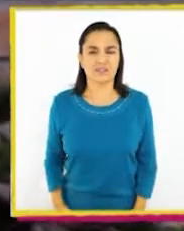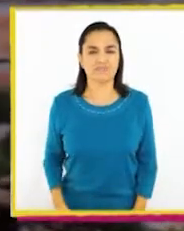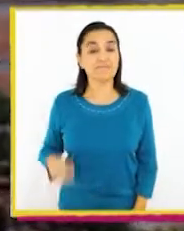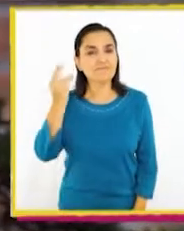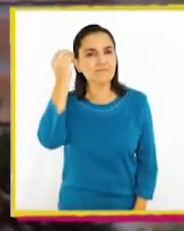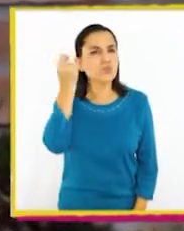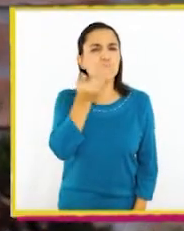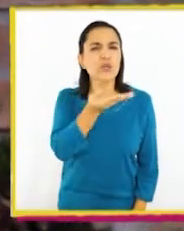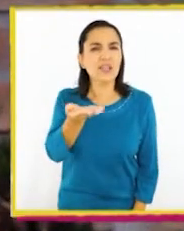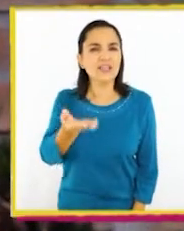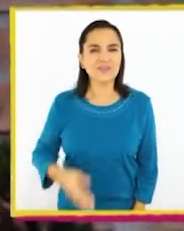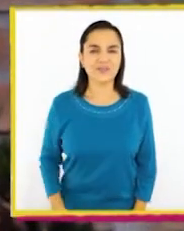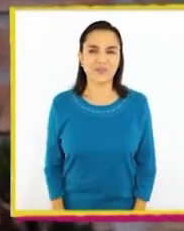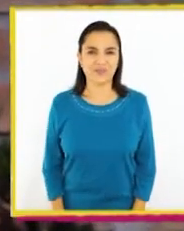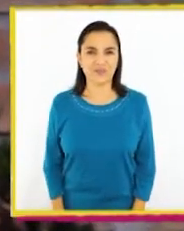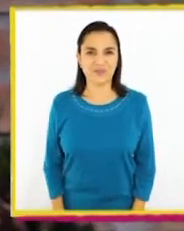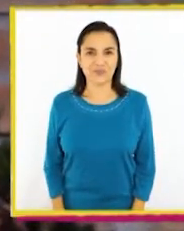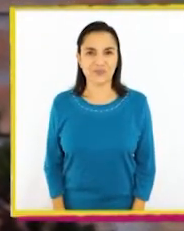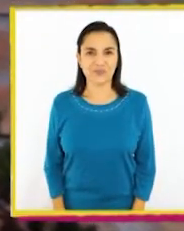¿Qué se les ocurre?